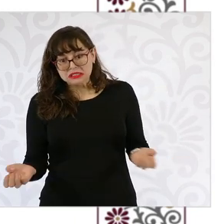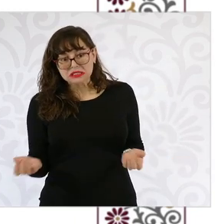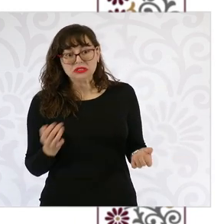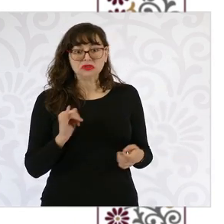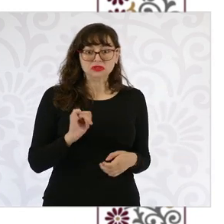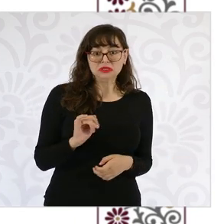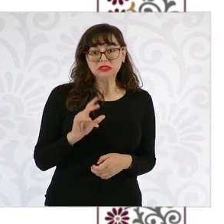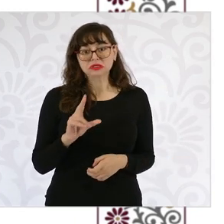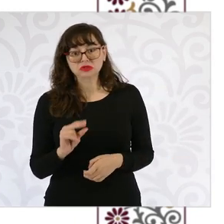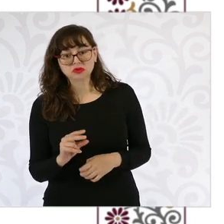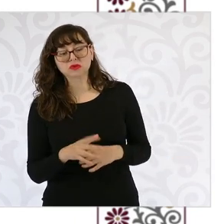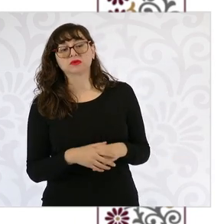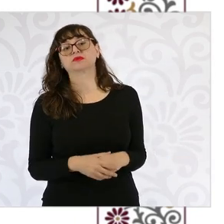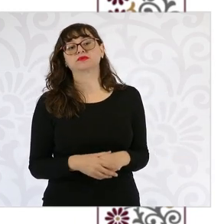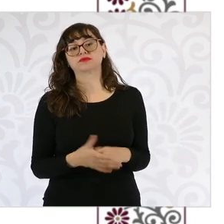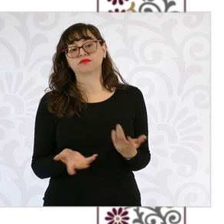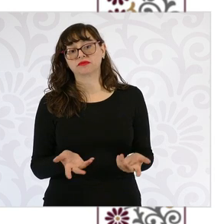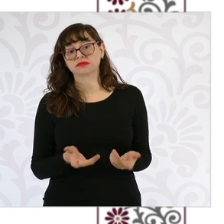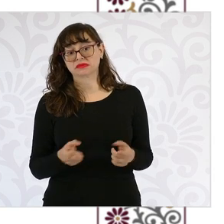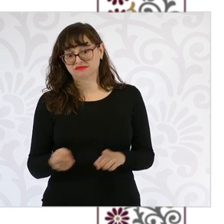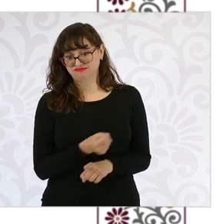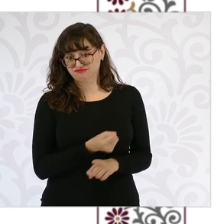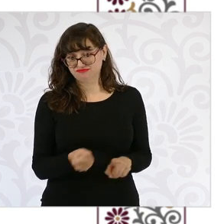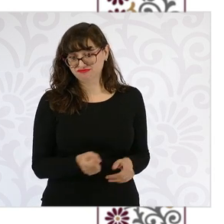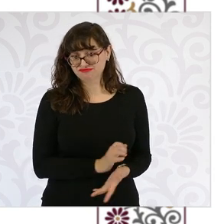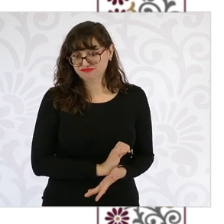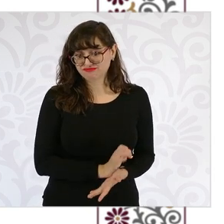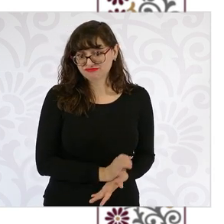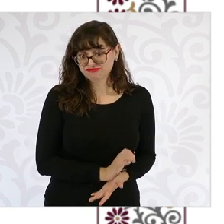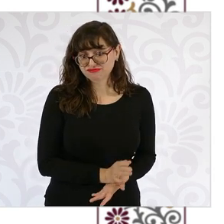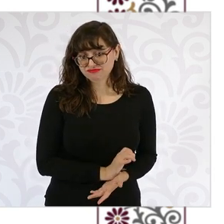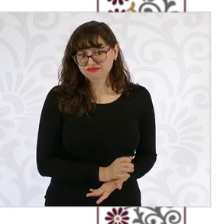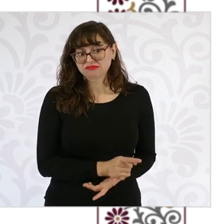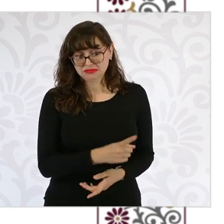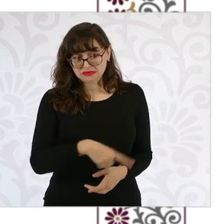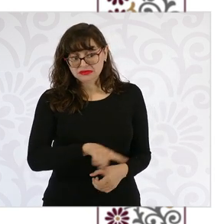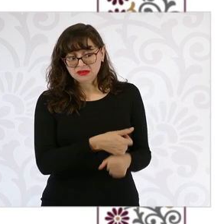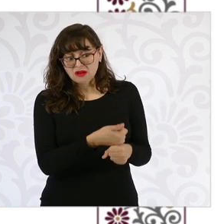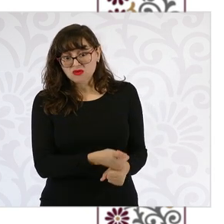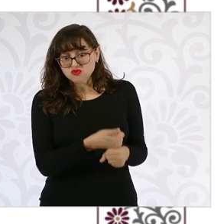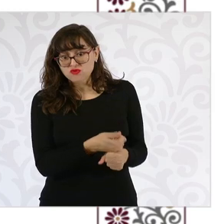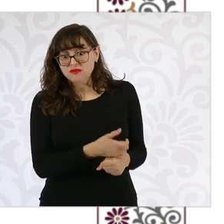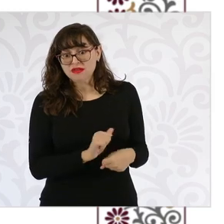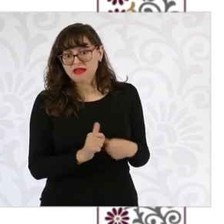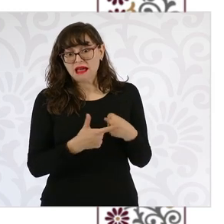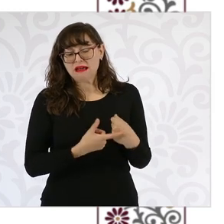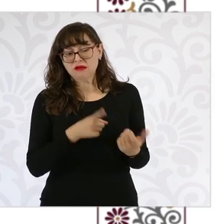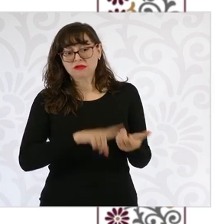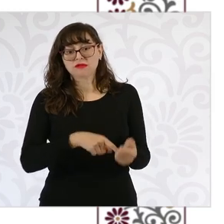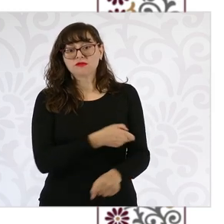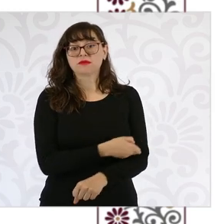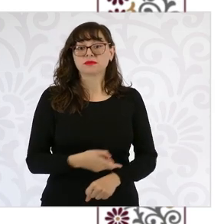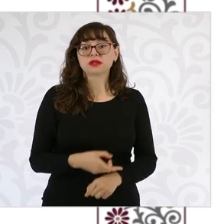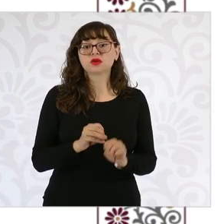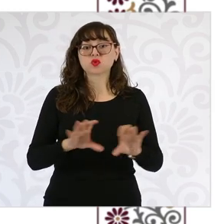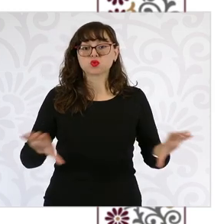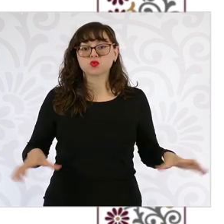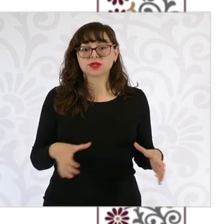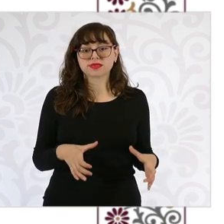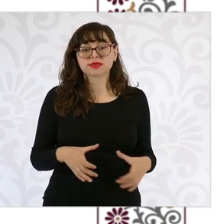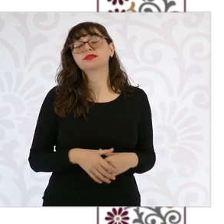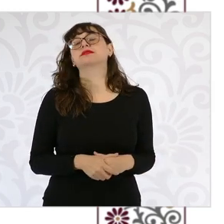no lo hace. Yo le decía discriminación, si han vivido este proceso en su familia o en la comunidad.